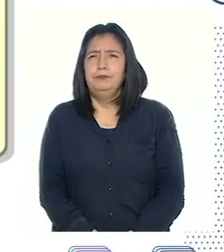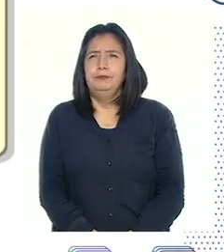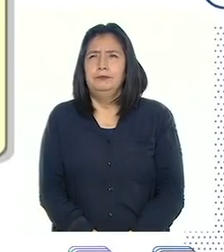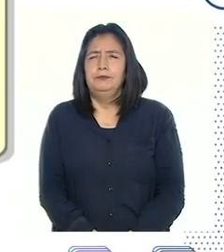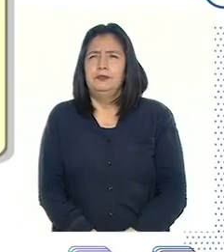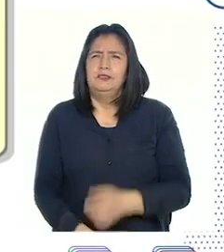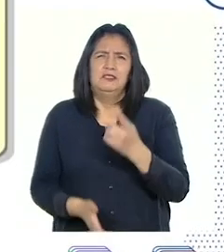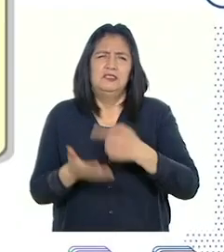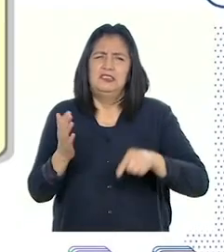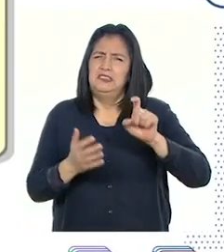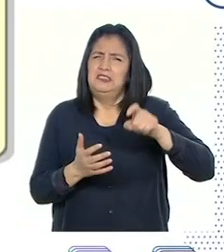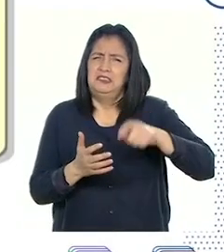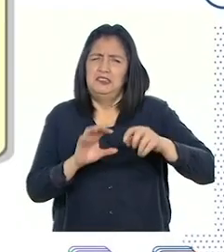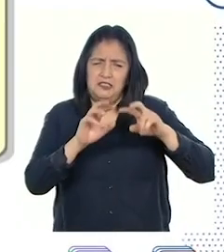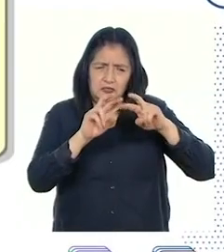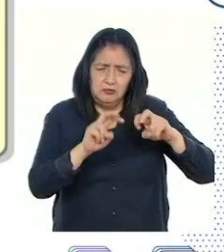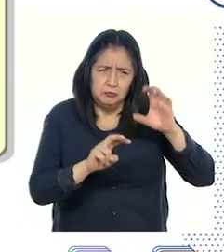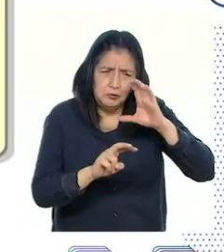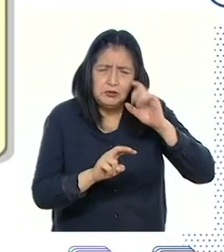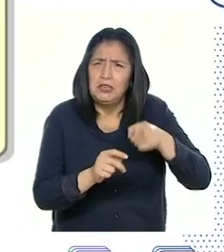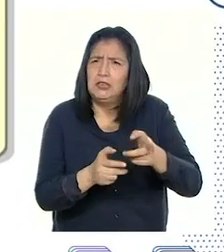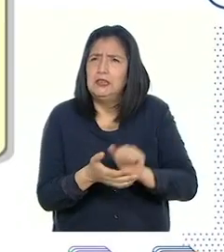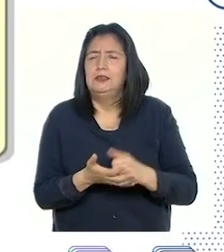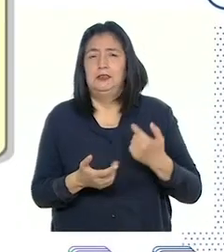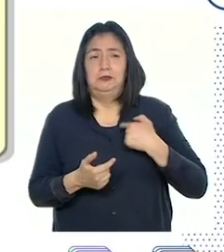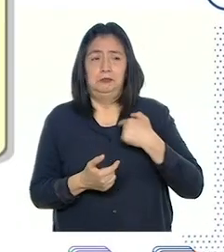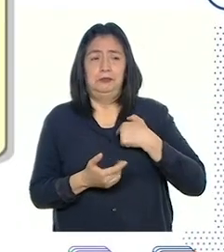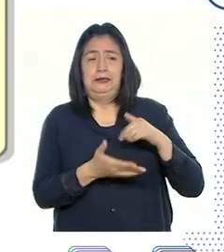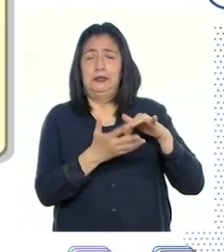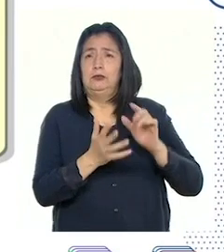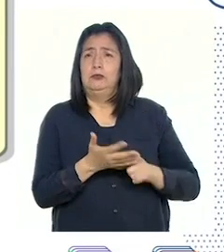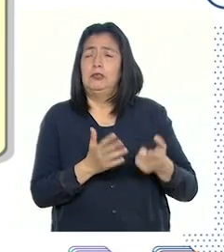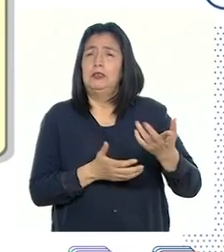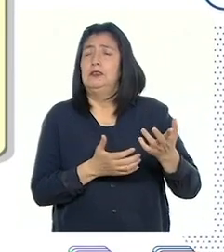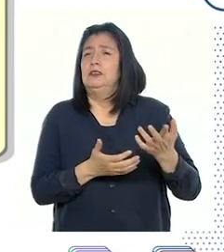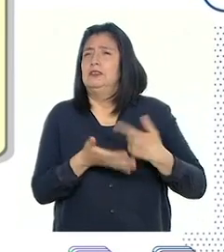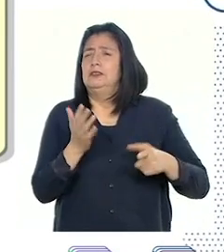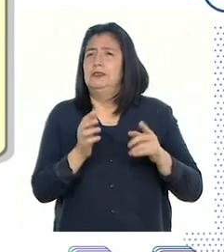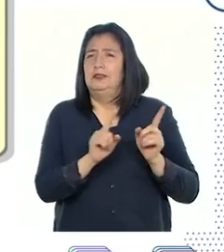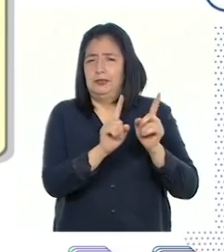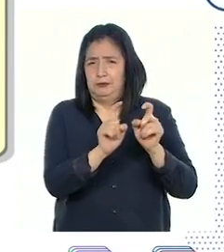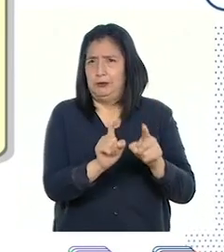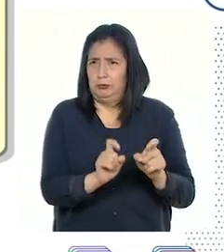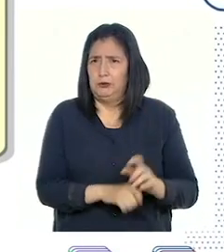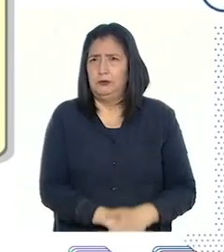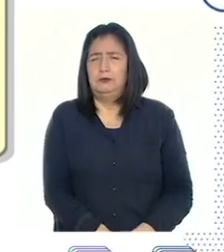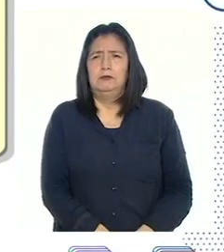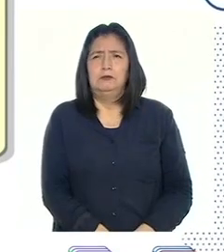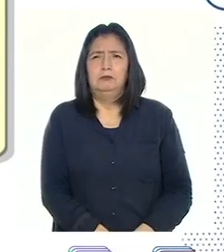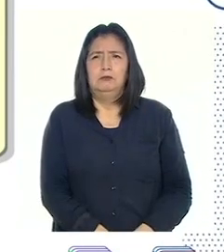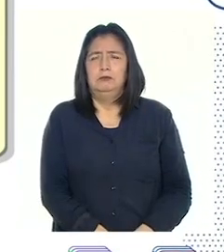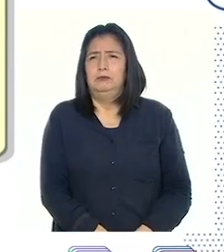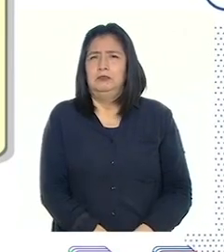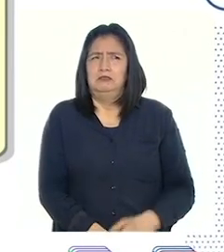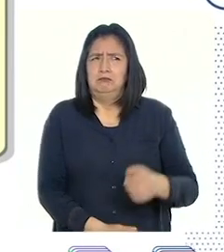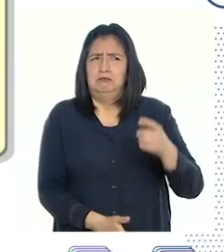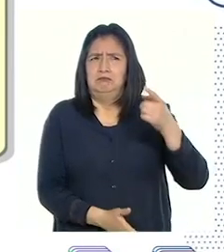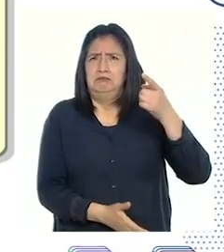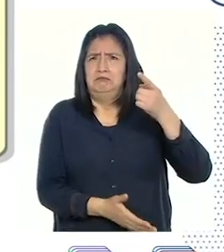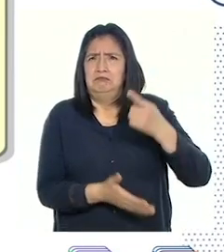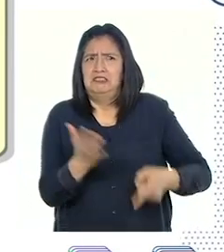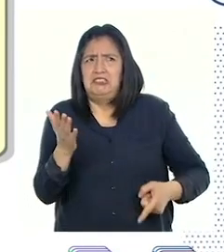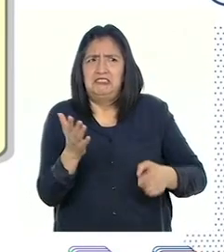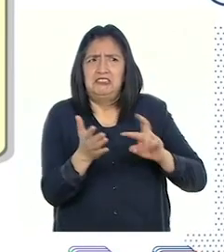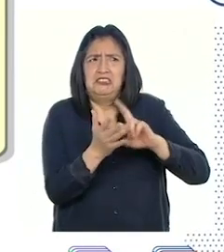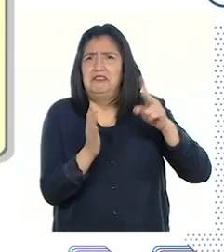¿Qué necesitaron investigar? Mis estudiantes investigaron en base a las siguientes preguntas. ¿Qué es